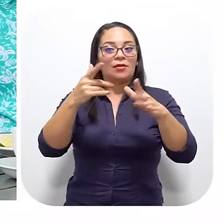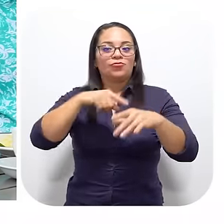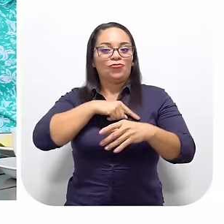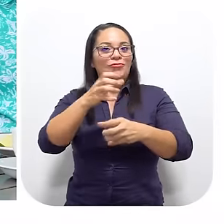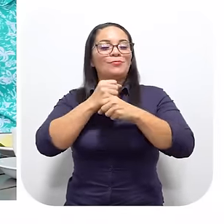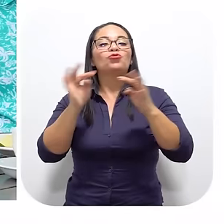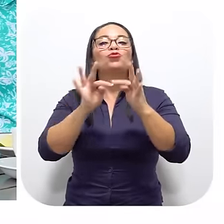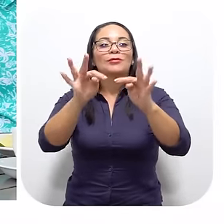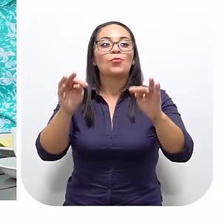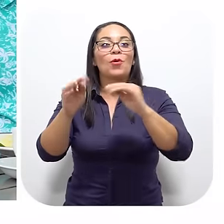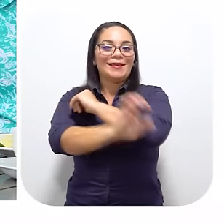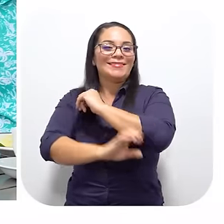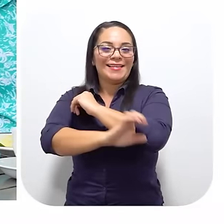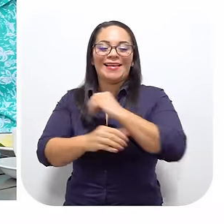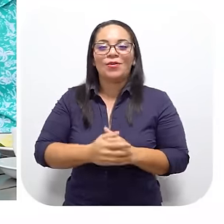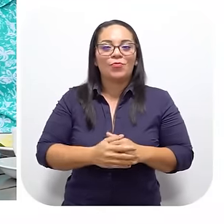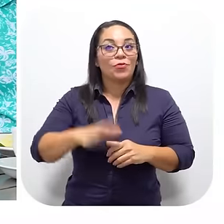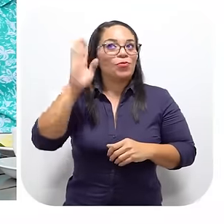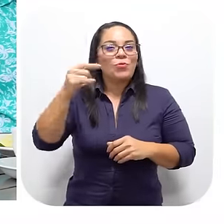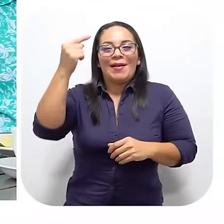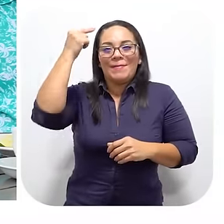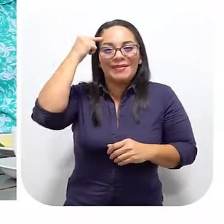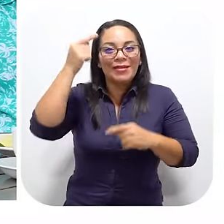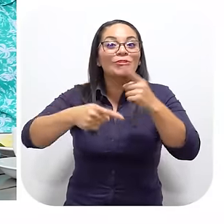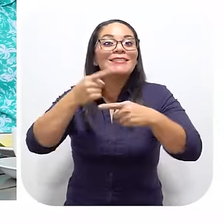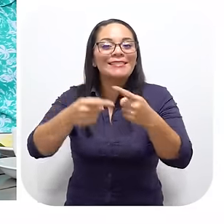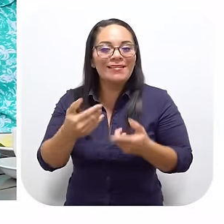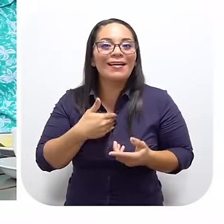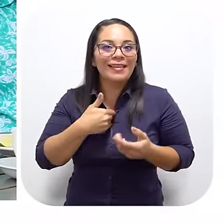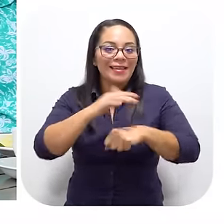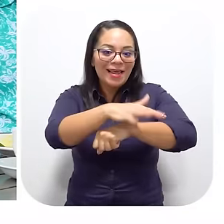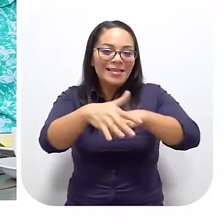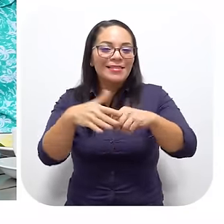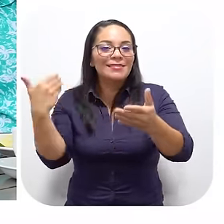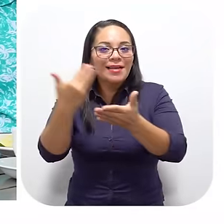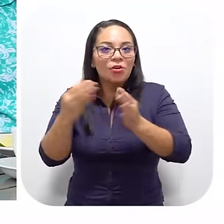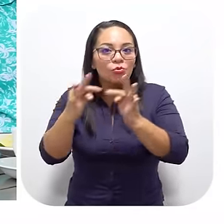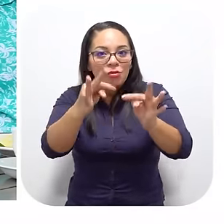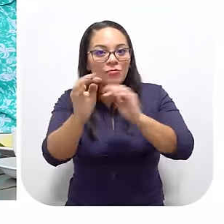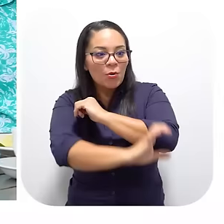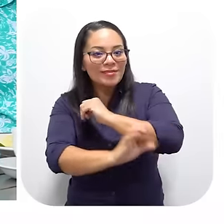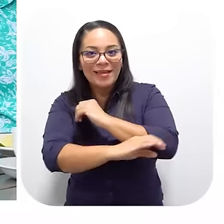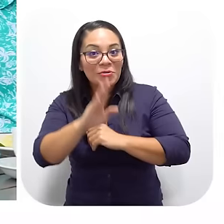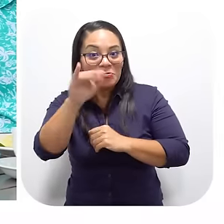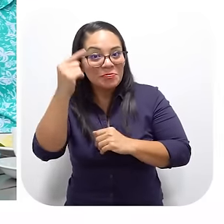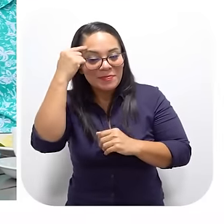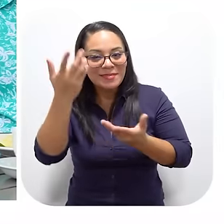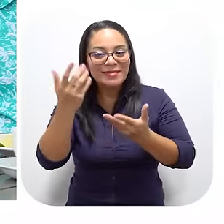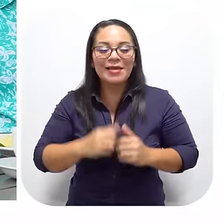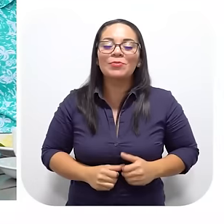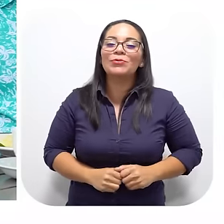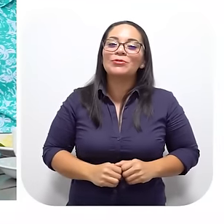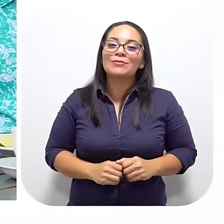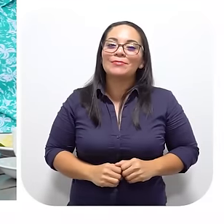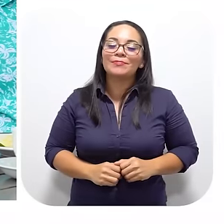Turismo extranjero También Que eso Nunca pensamos Que iba a tener Las islas ¿Verdad? Turismo extranjero